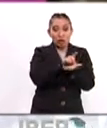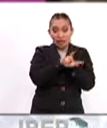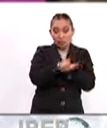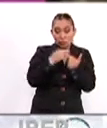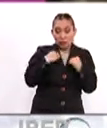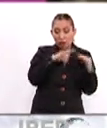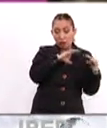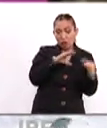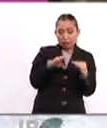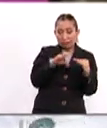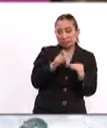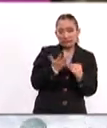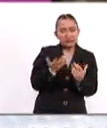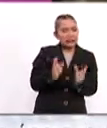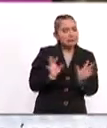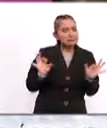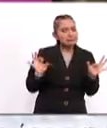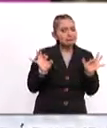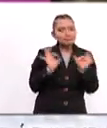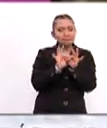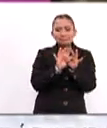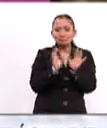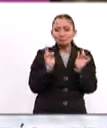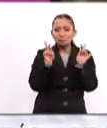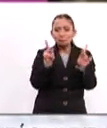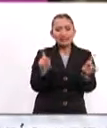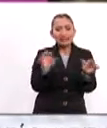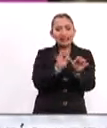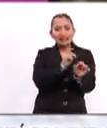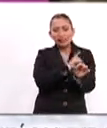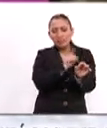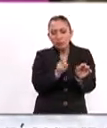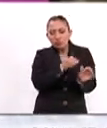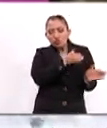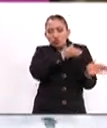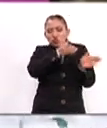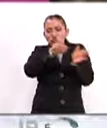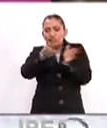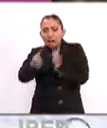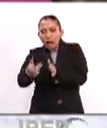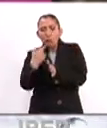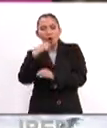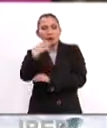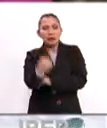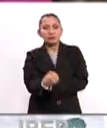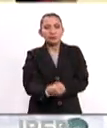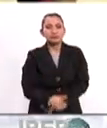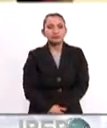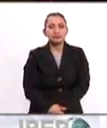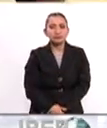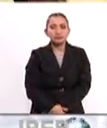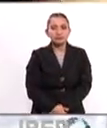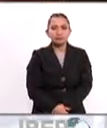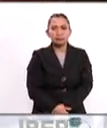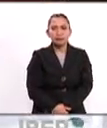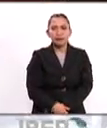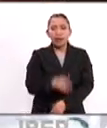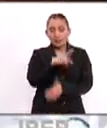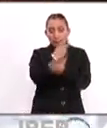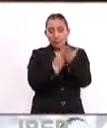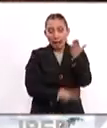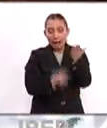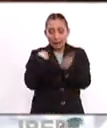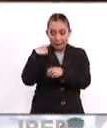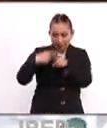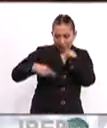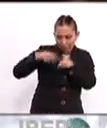humanos es un puente que hay que transitar de manera obligatoria. Planes adaptables